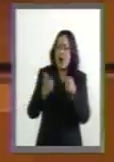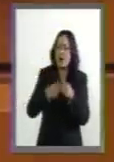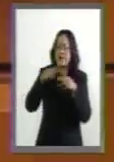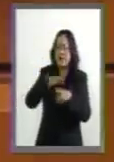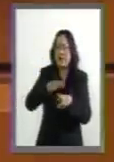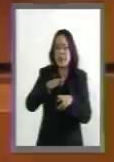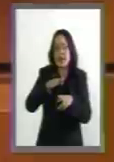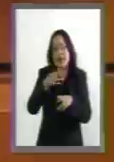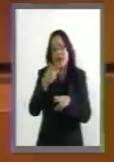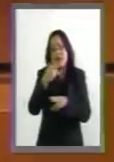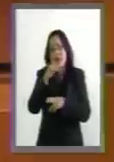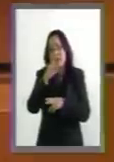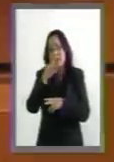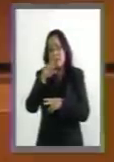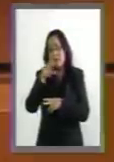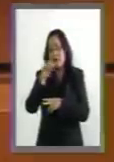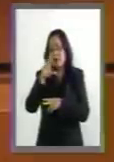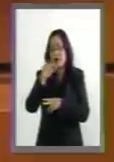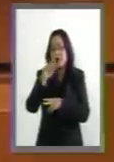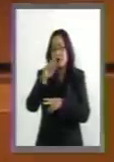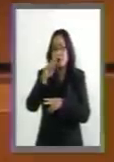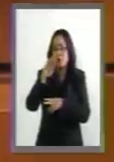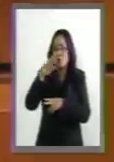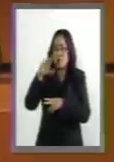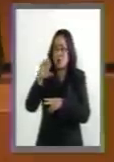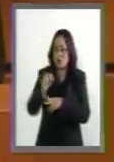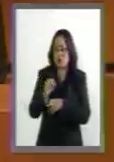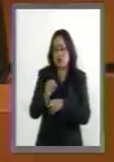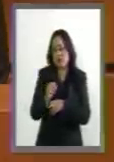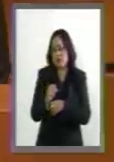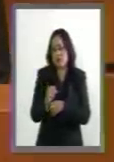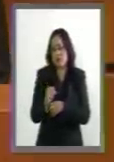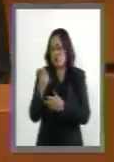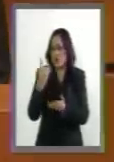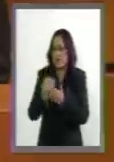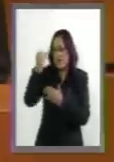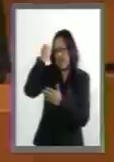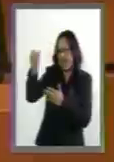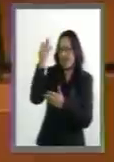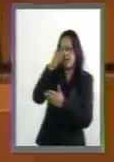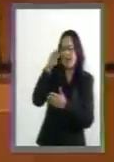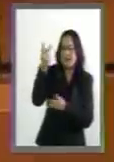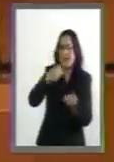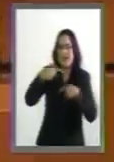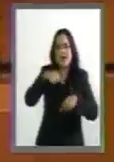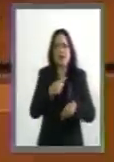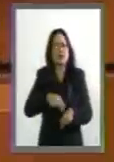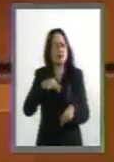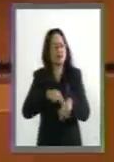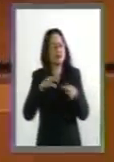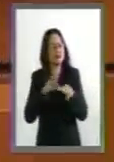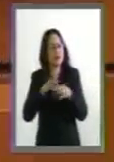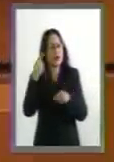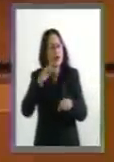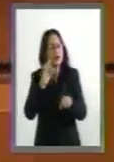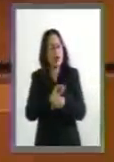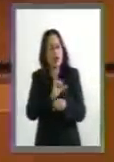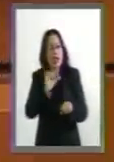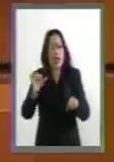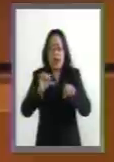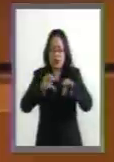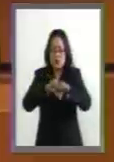que decían los mentirosos que subieron a decir que era nada más para proteger los ductos,